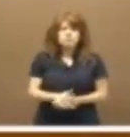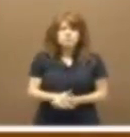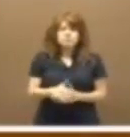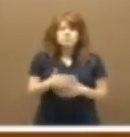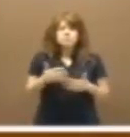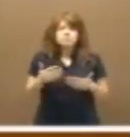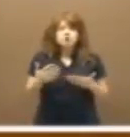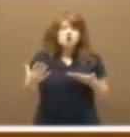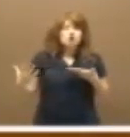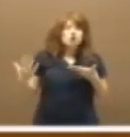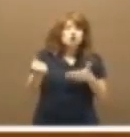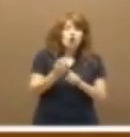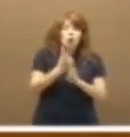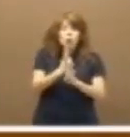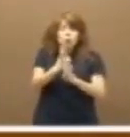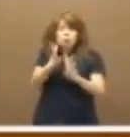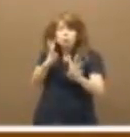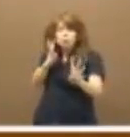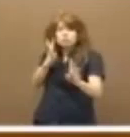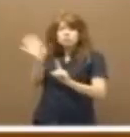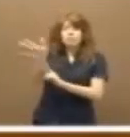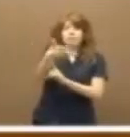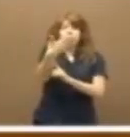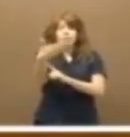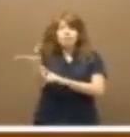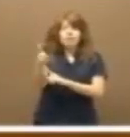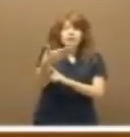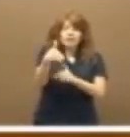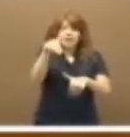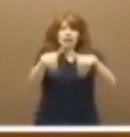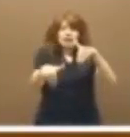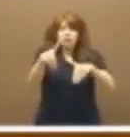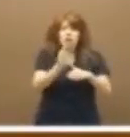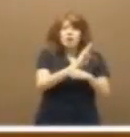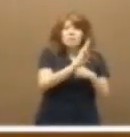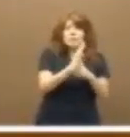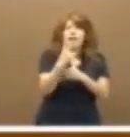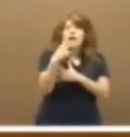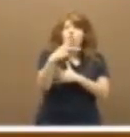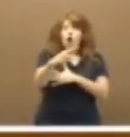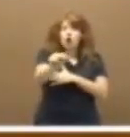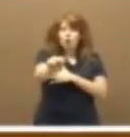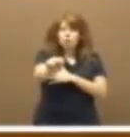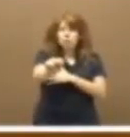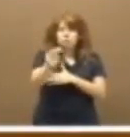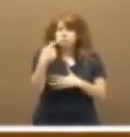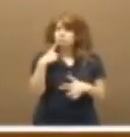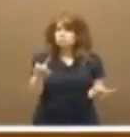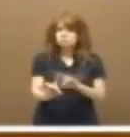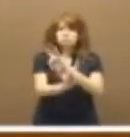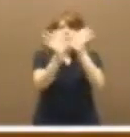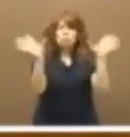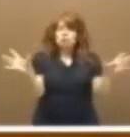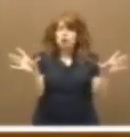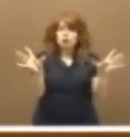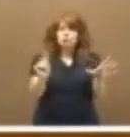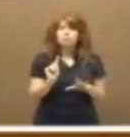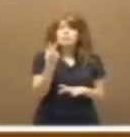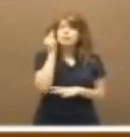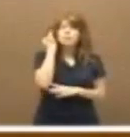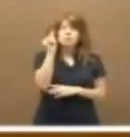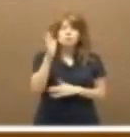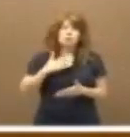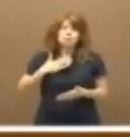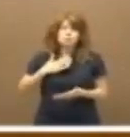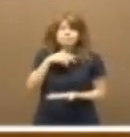Ir todos detrás de la bandera electoral del PP, no. Así de claro se lo digo en el primer minuto